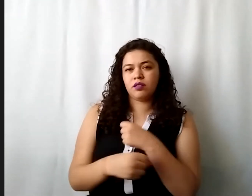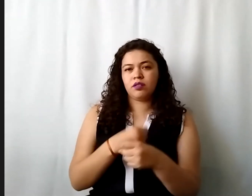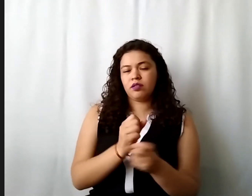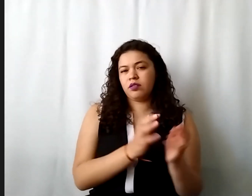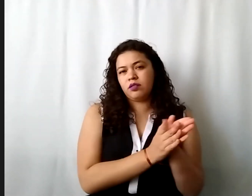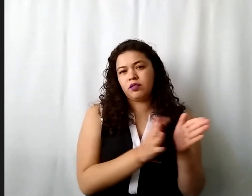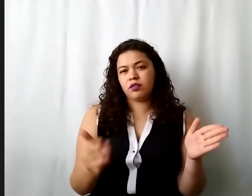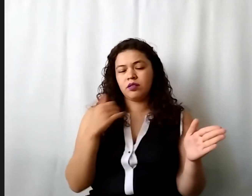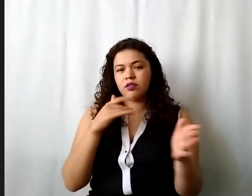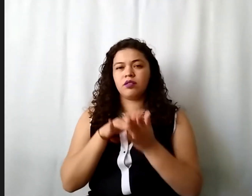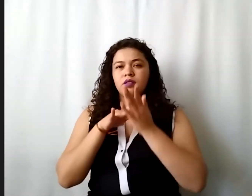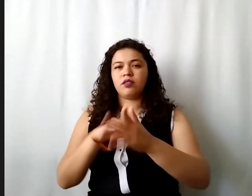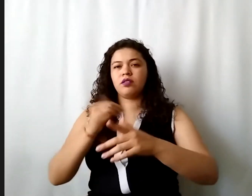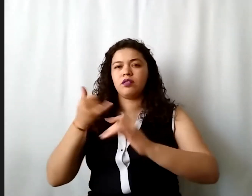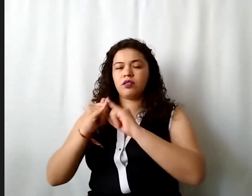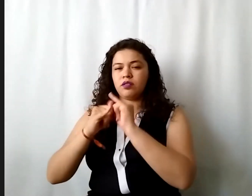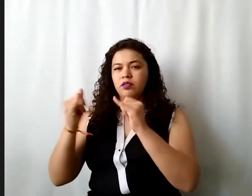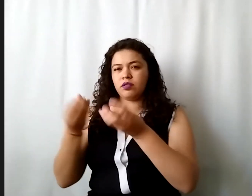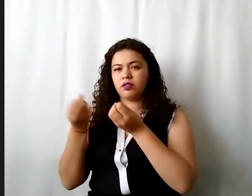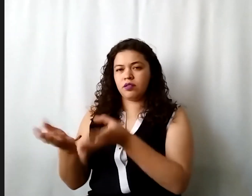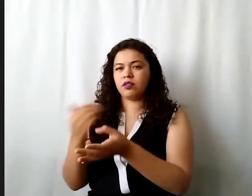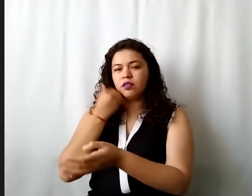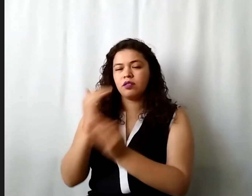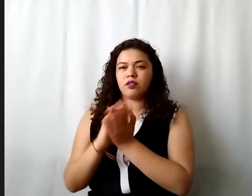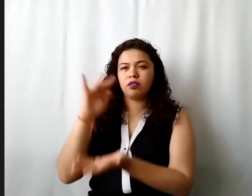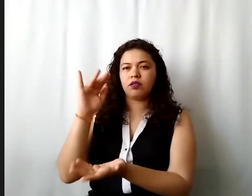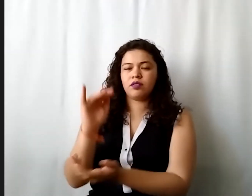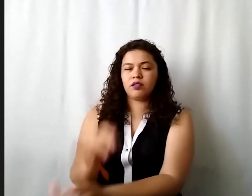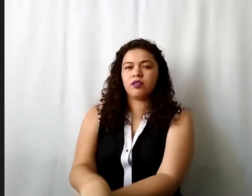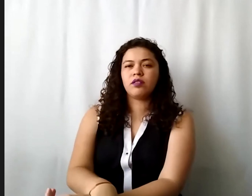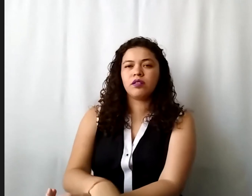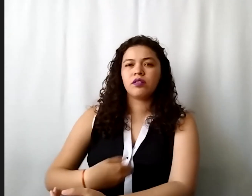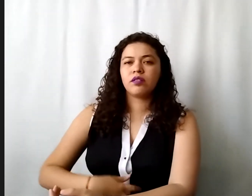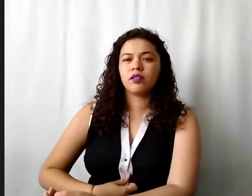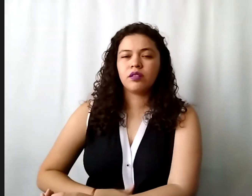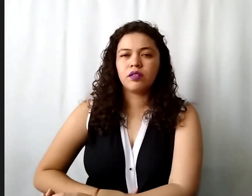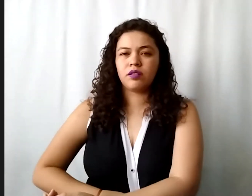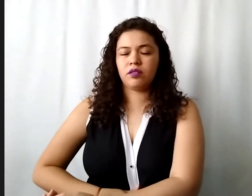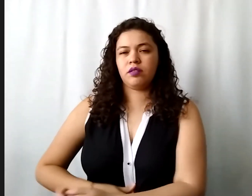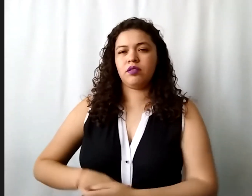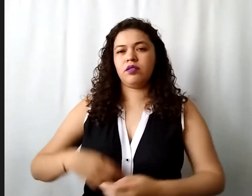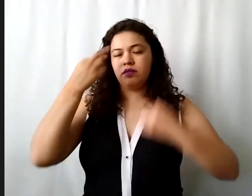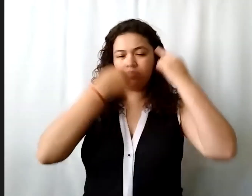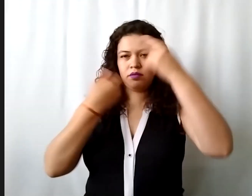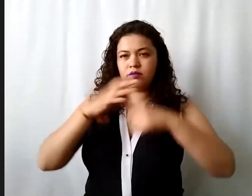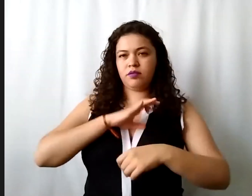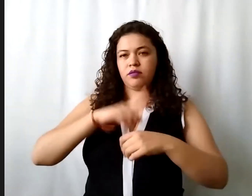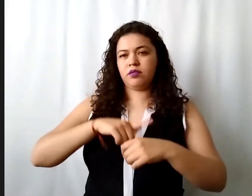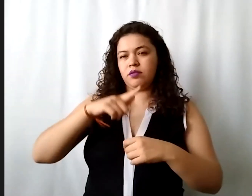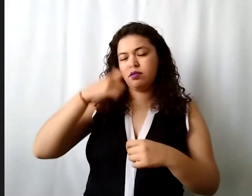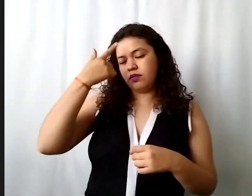incrementar los apoyos a otras instituciones? ok valdría la pena hacer el análisis específico estimada Norma